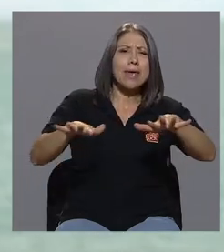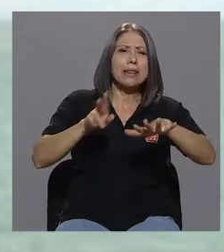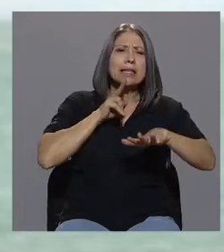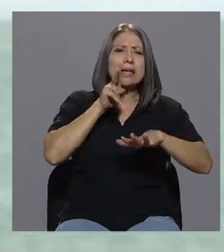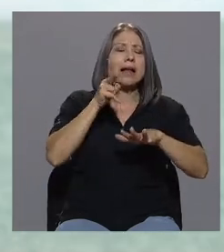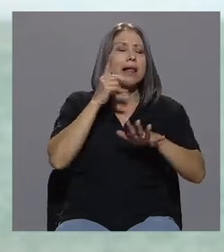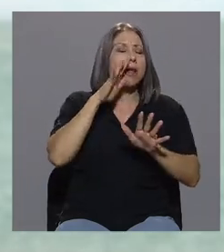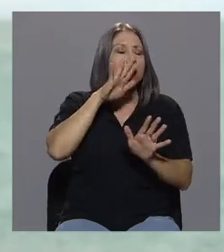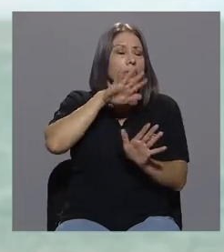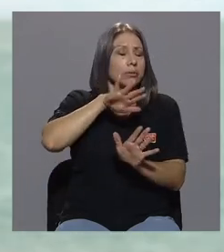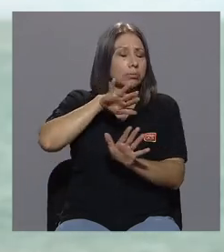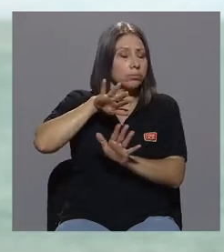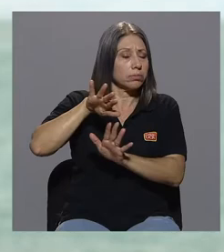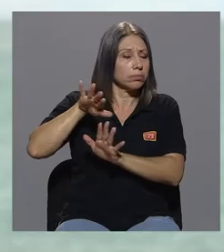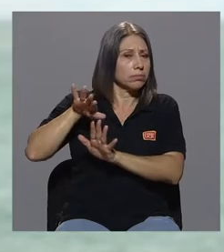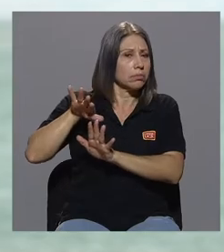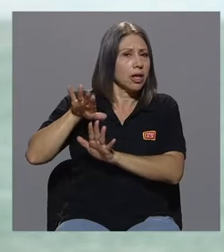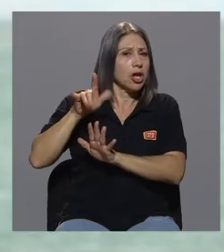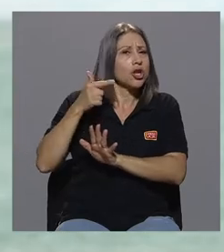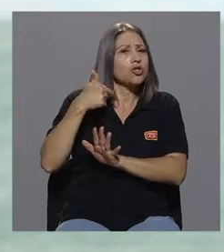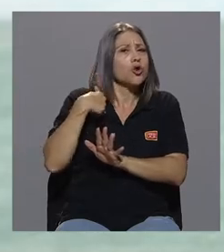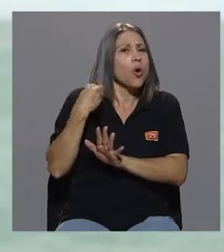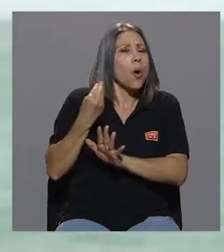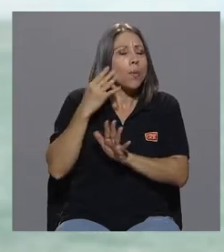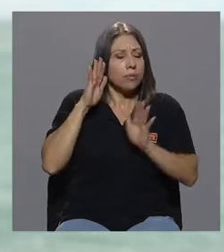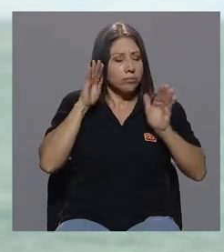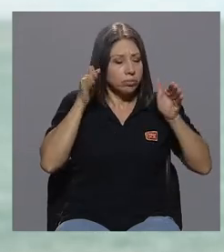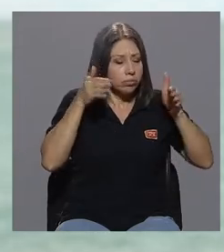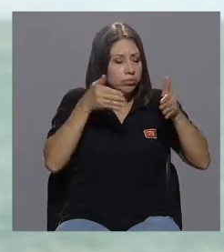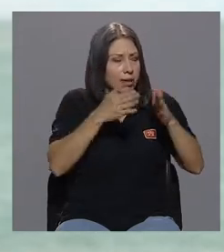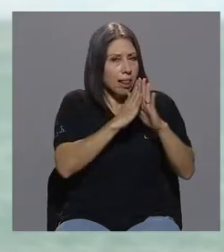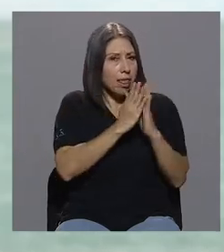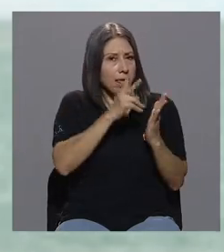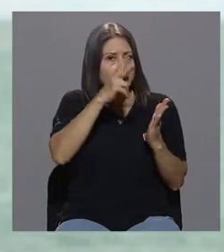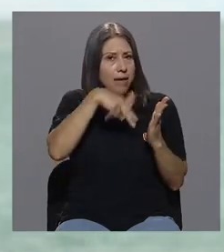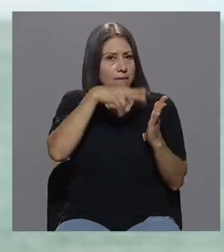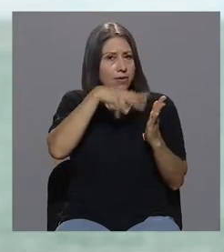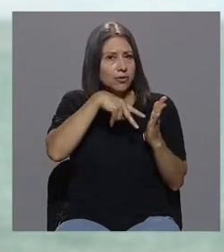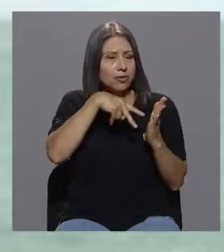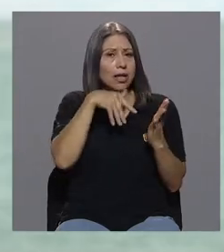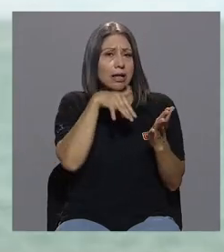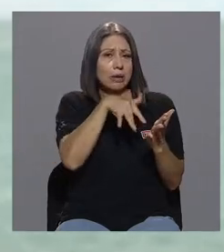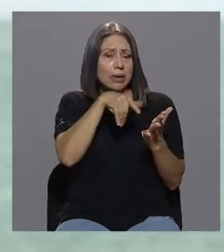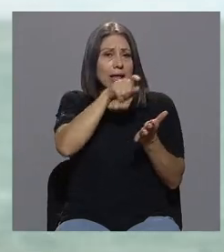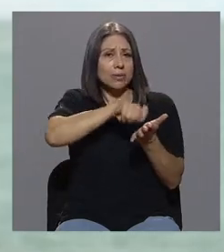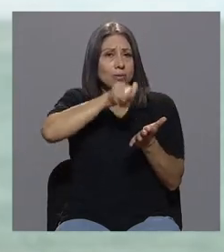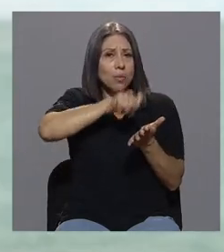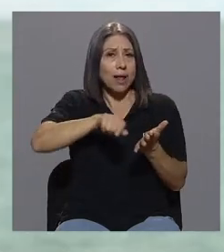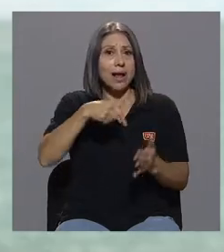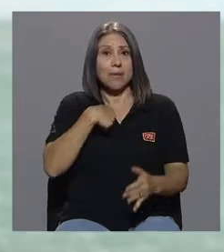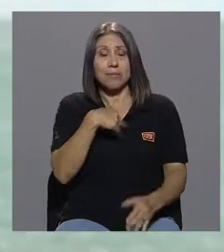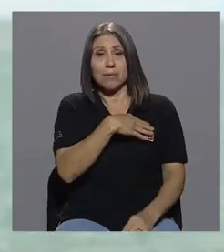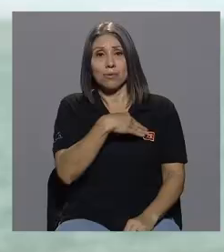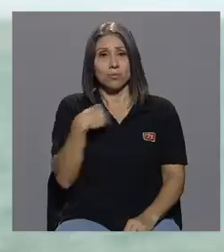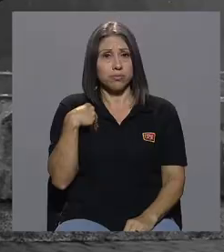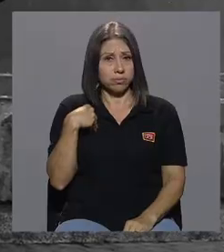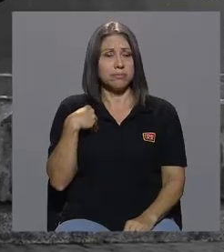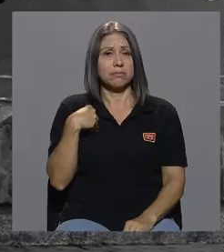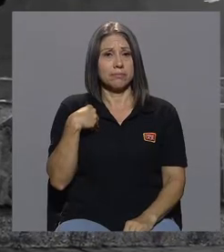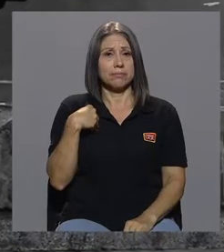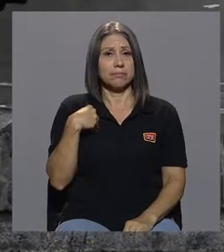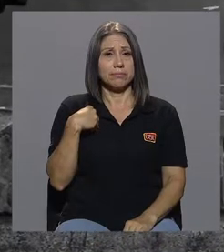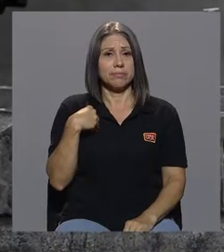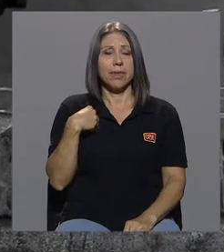través de los libros y de la escuela, que era como lo que más me gustaba. Pero sí,